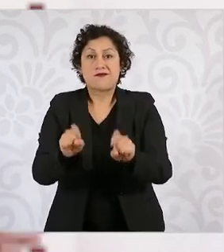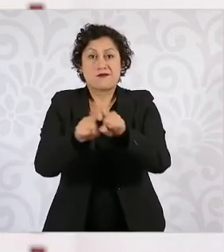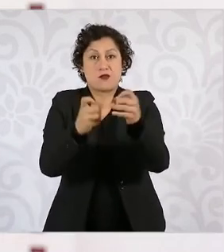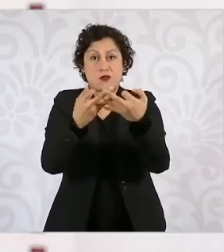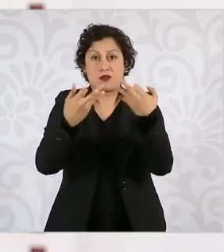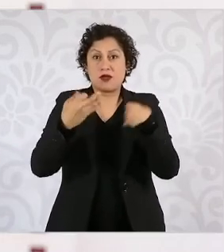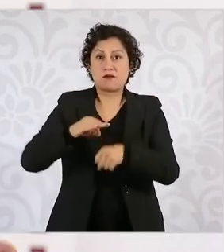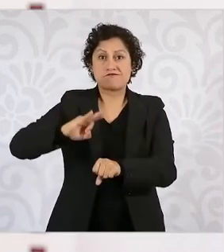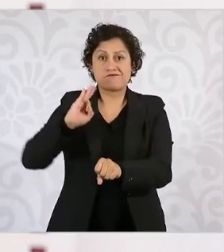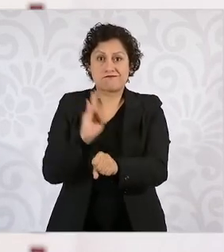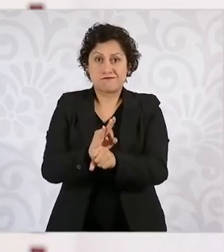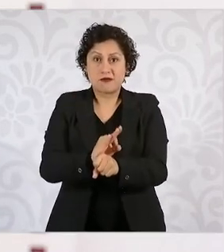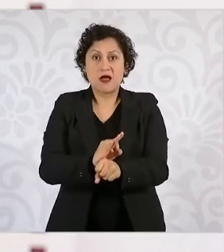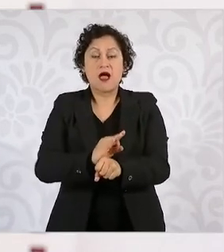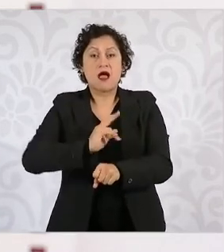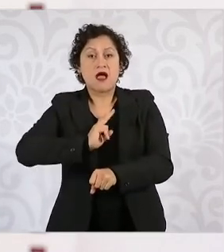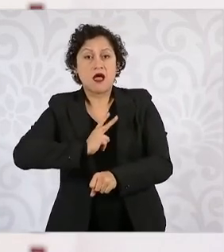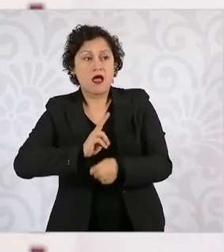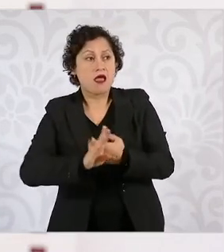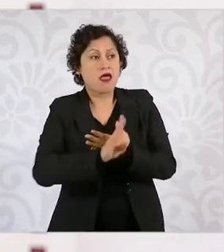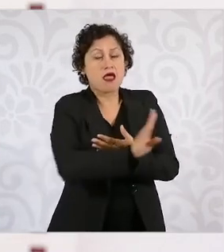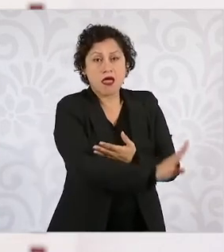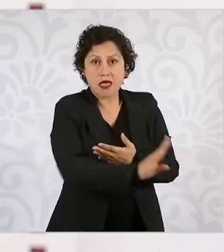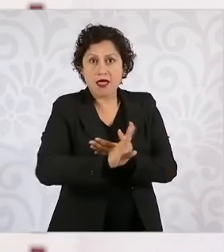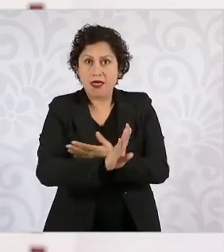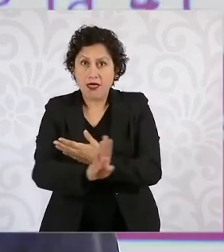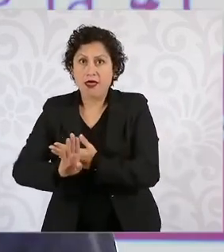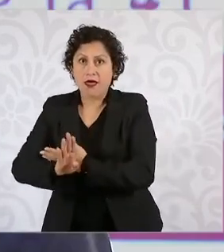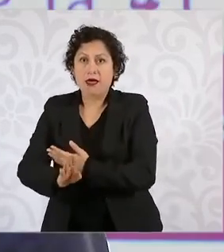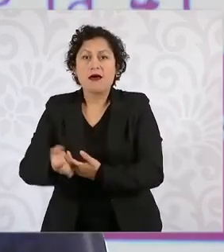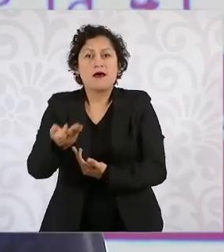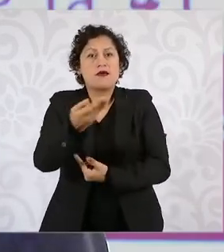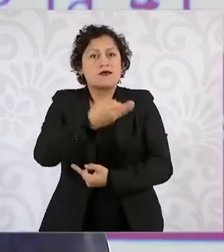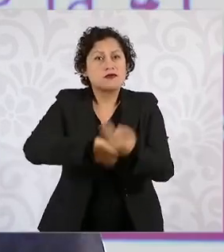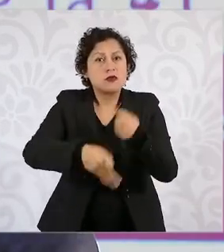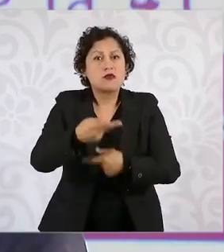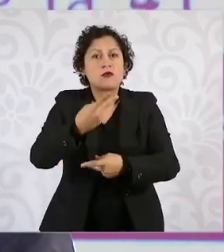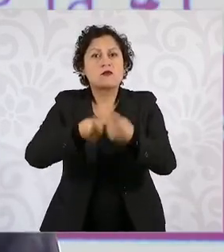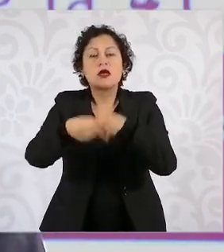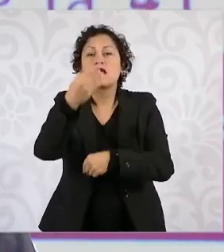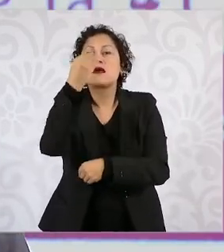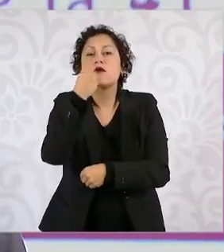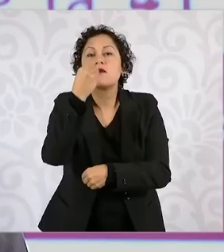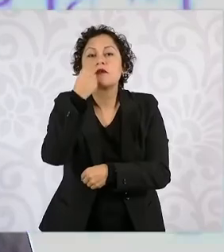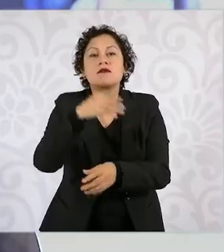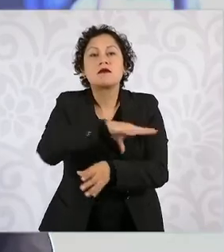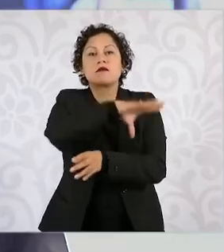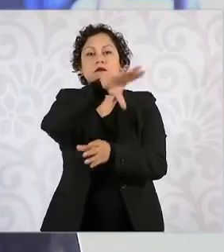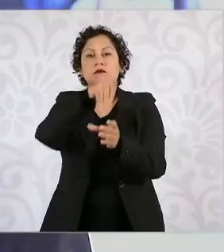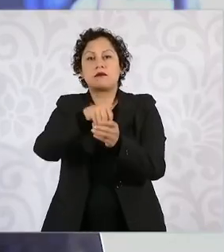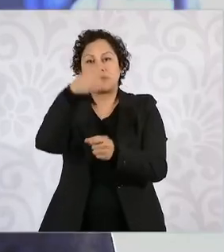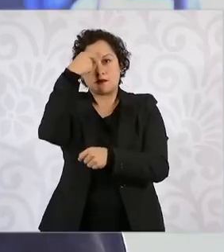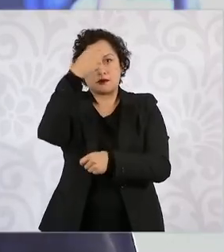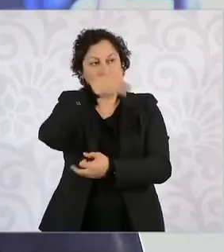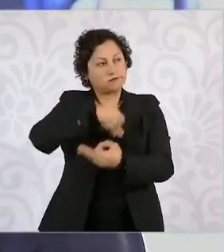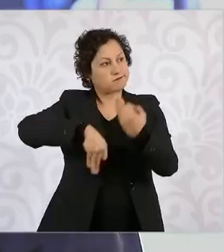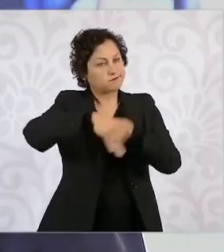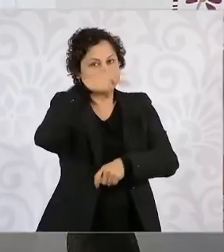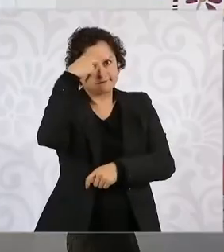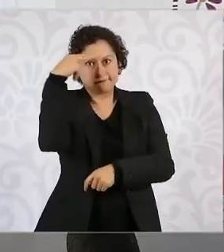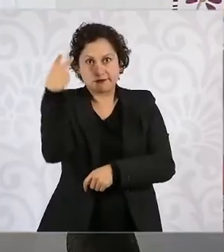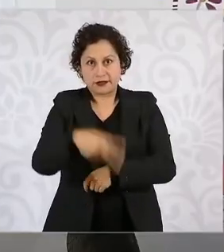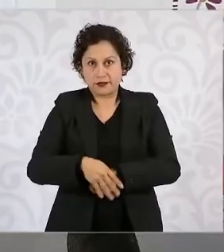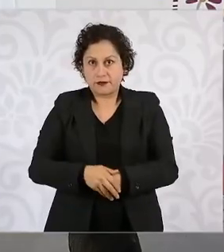tecnología mexicana para la producción agroalimentaria. Todo eso es soberanía alimentaria. Adelante, por favor. Hay